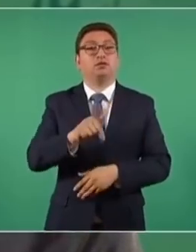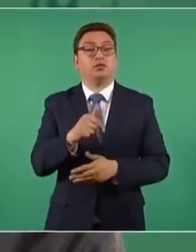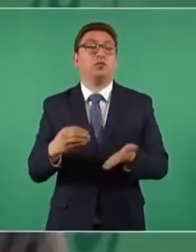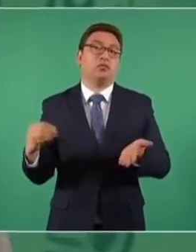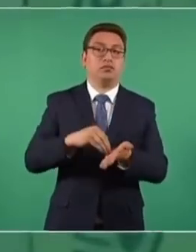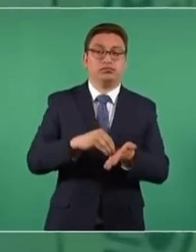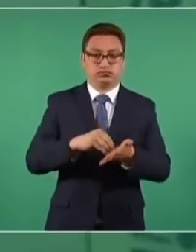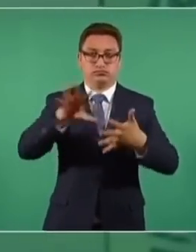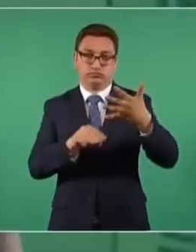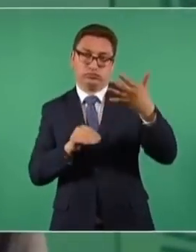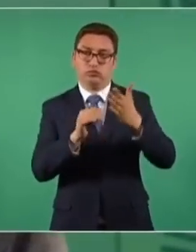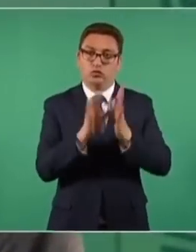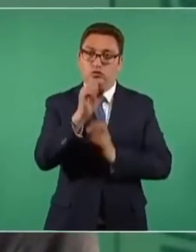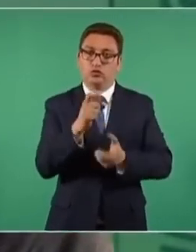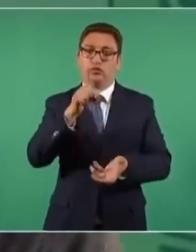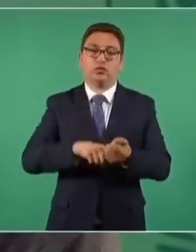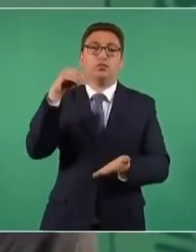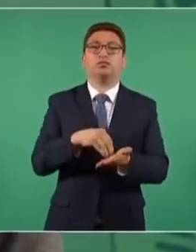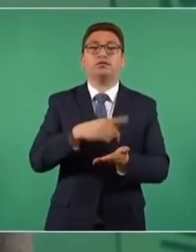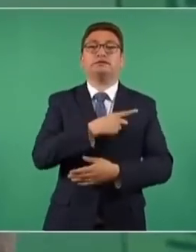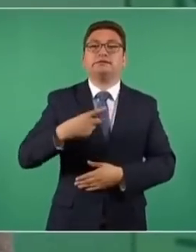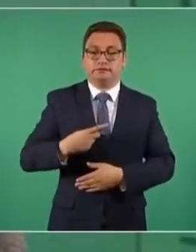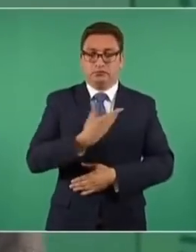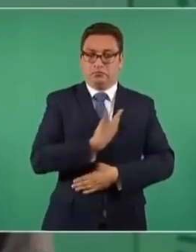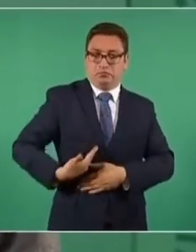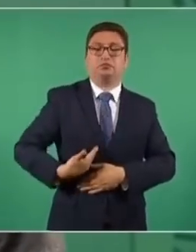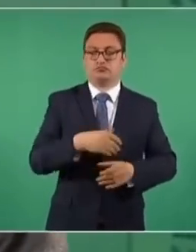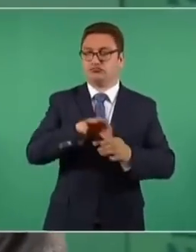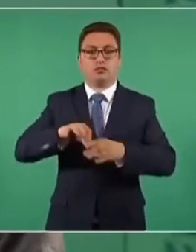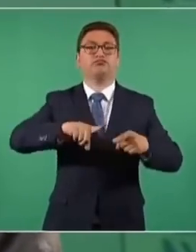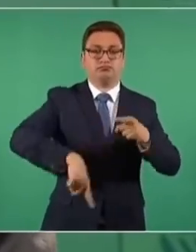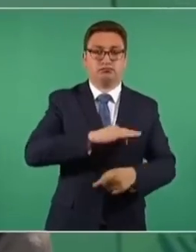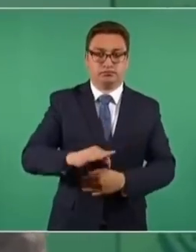establece en la Constitución que debe haber revocación del mandato.